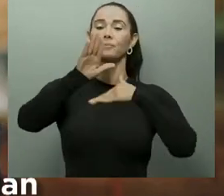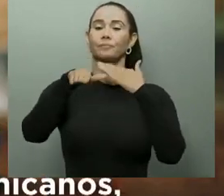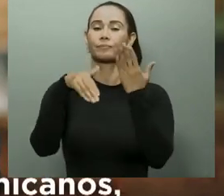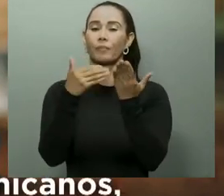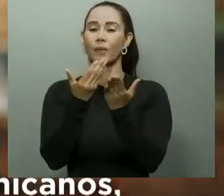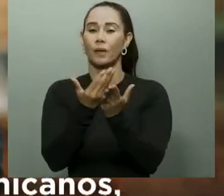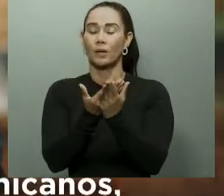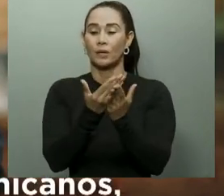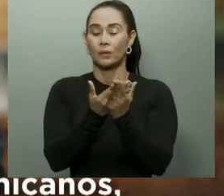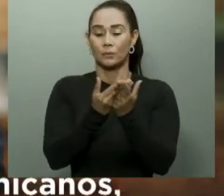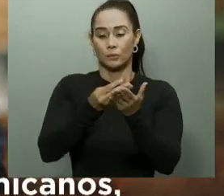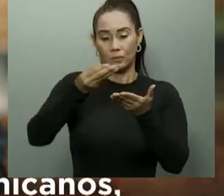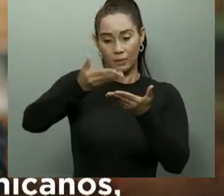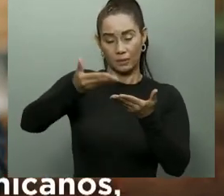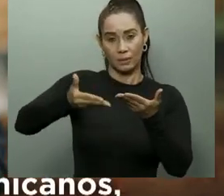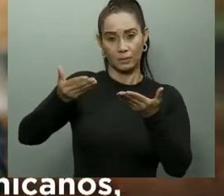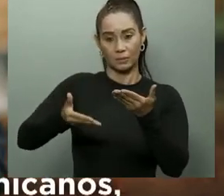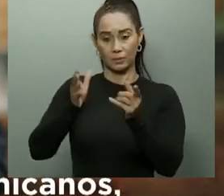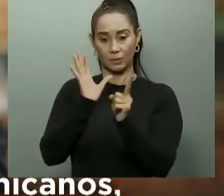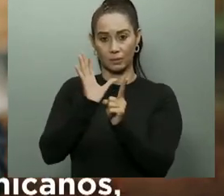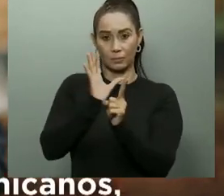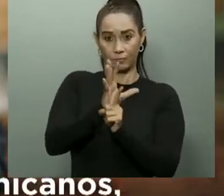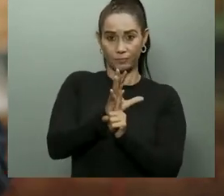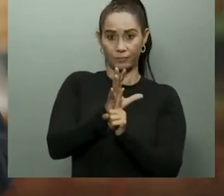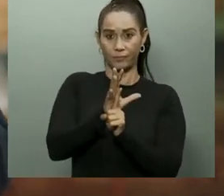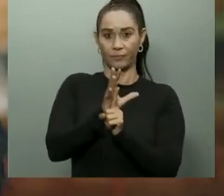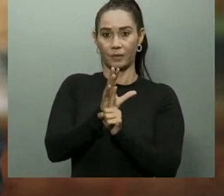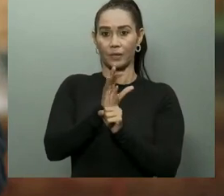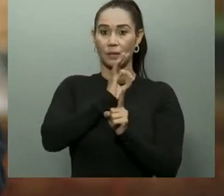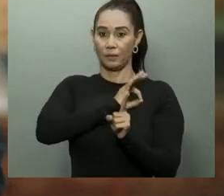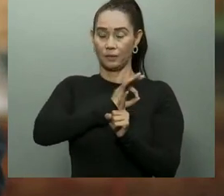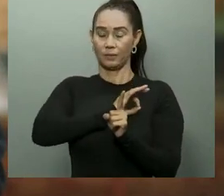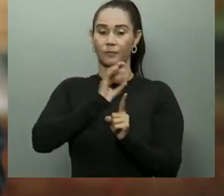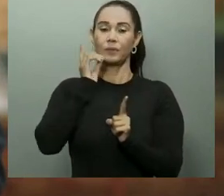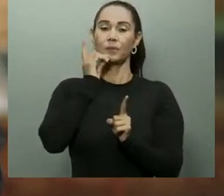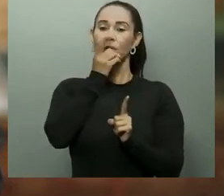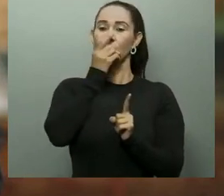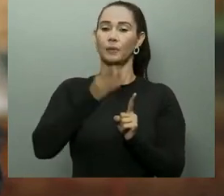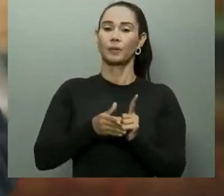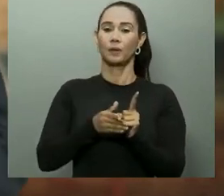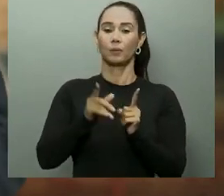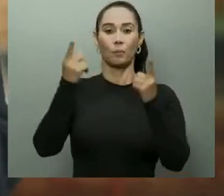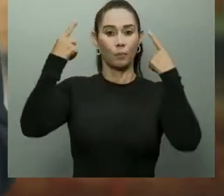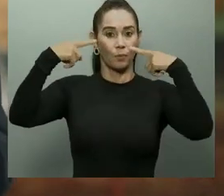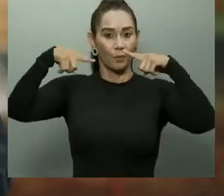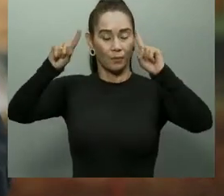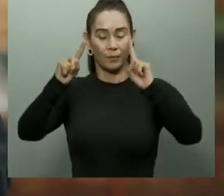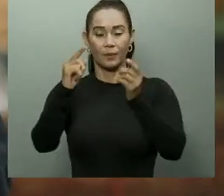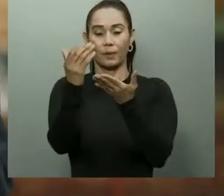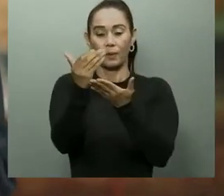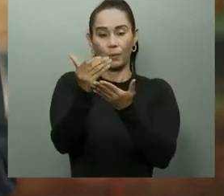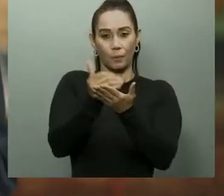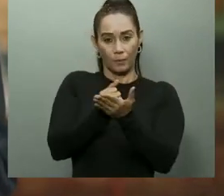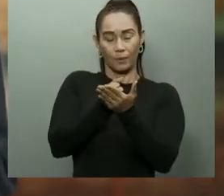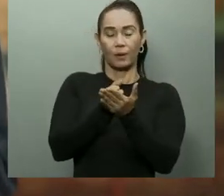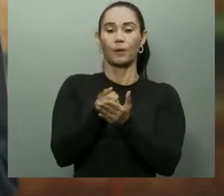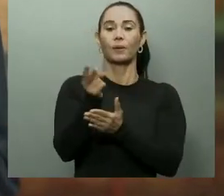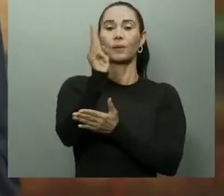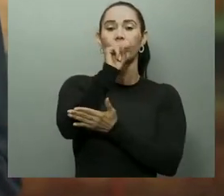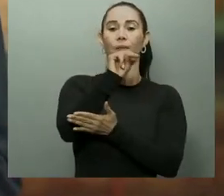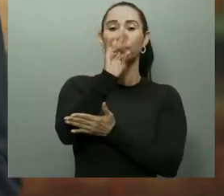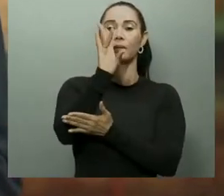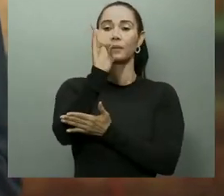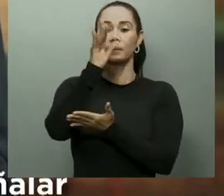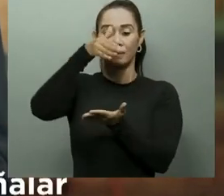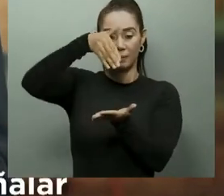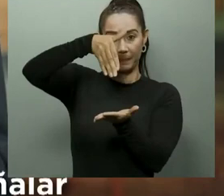que no afectan directamente al bienestar de los dominicanos, consiguiendo un ahorro de más de 27 mil millones de pesos.